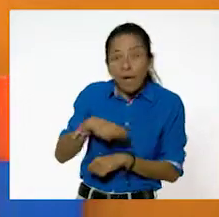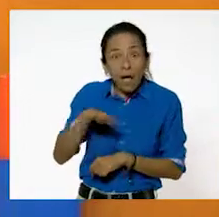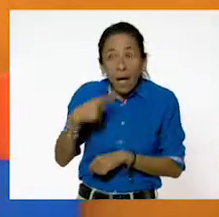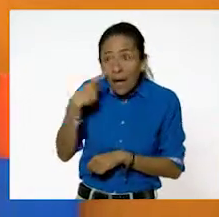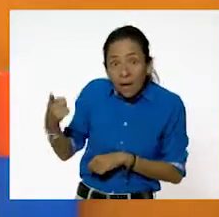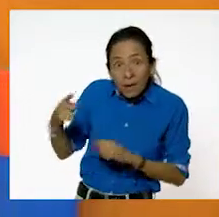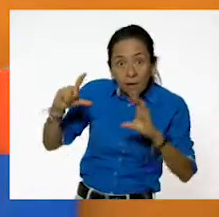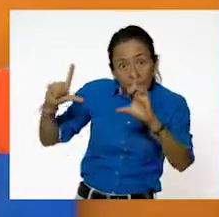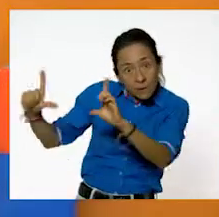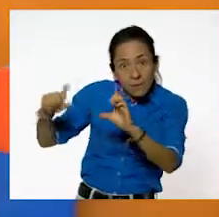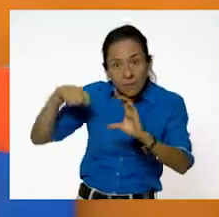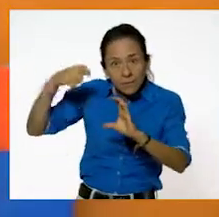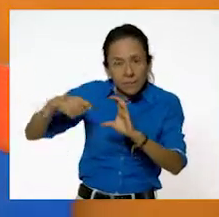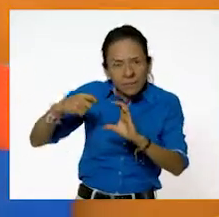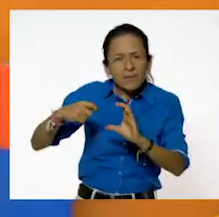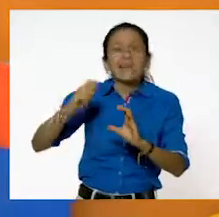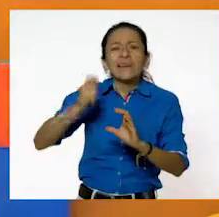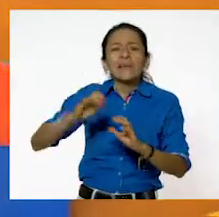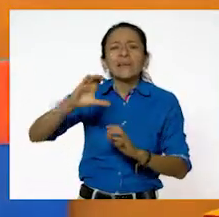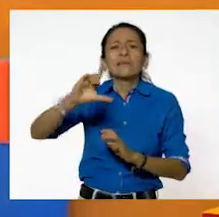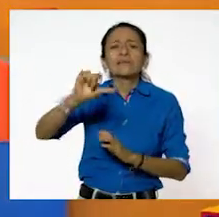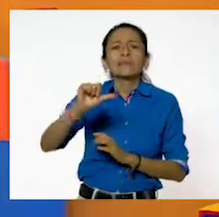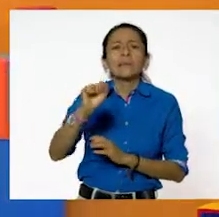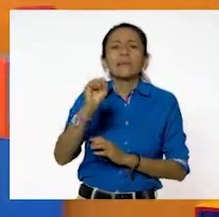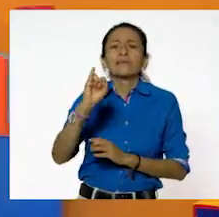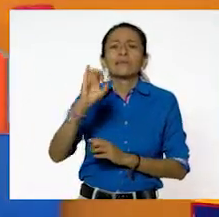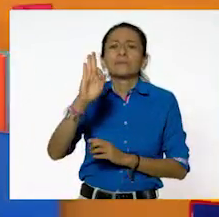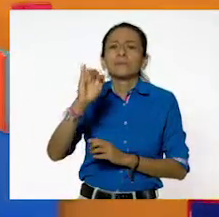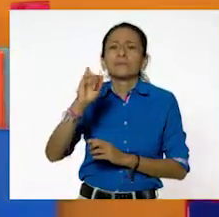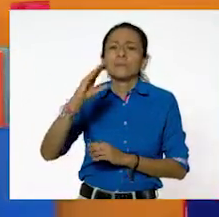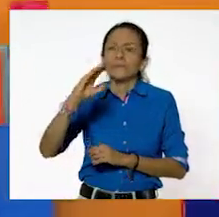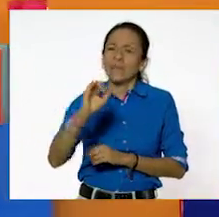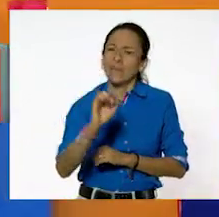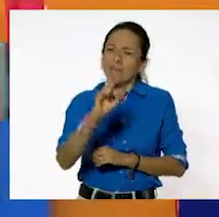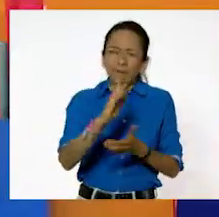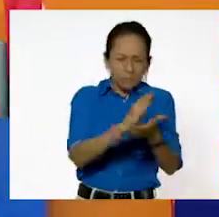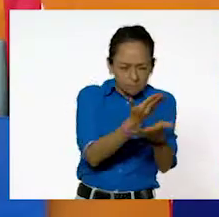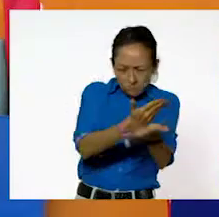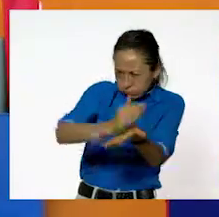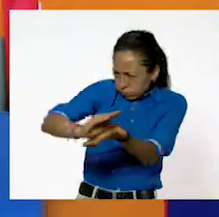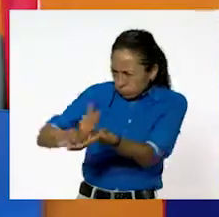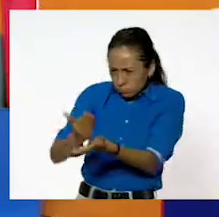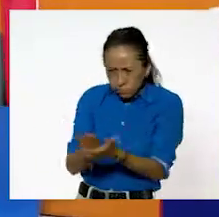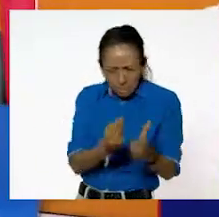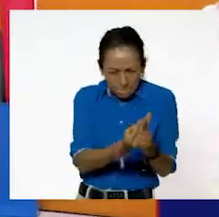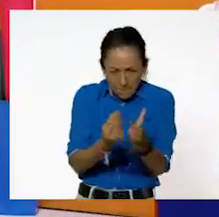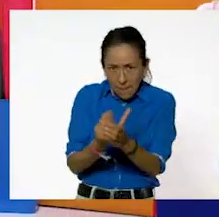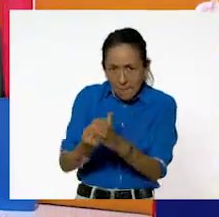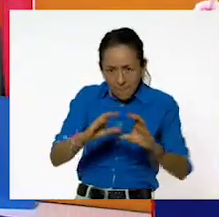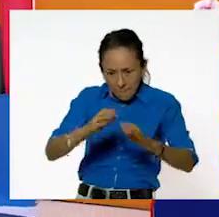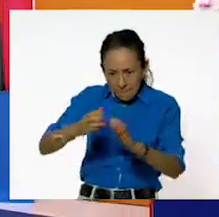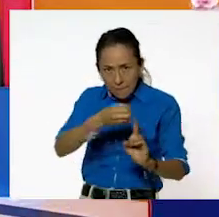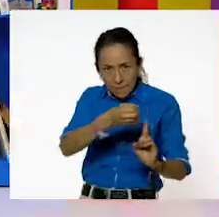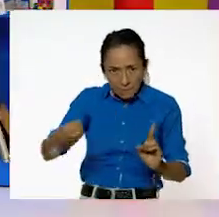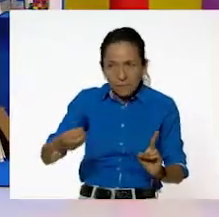clasificar es tomar en cuenta características que tienen en común los objetos, animales o las plantas.